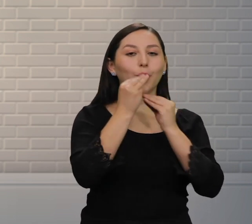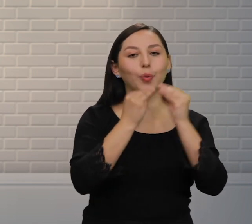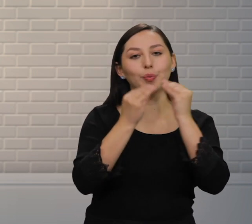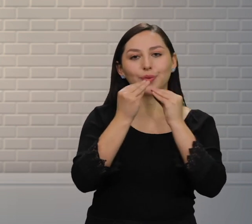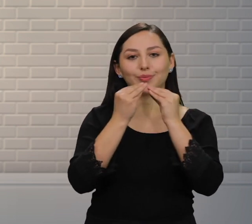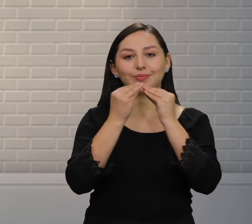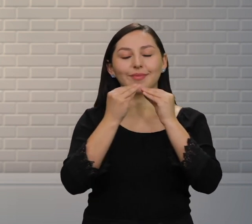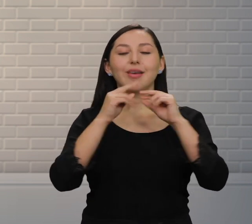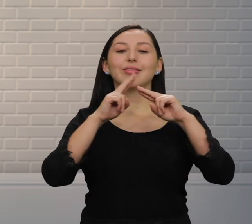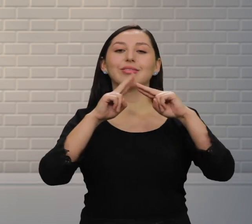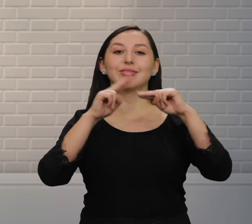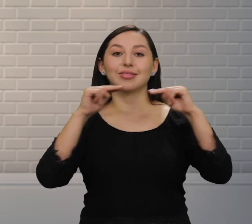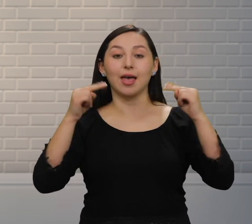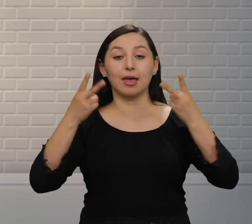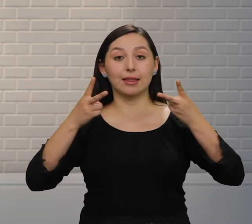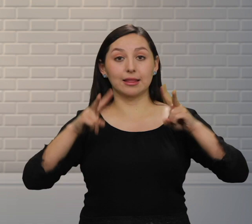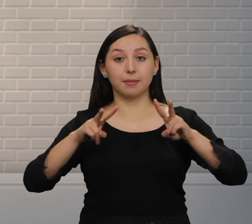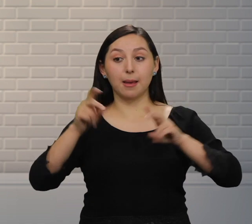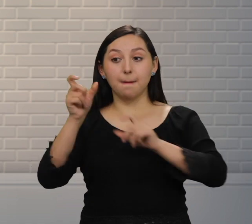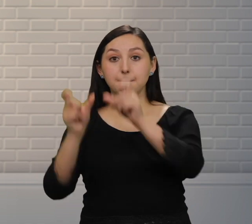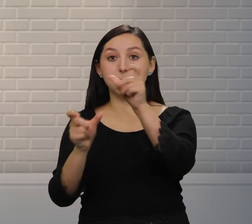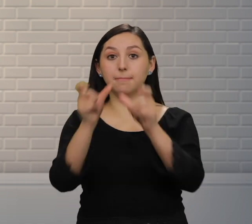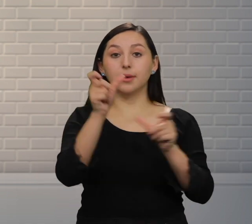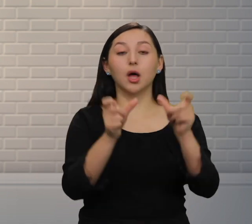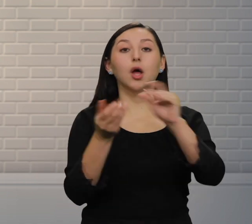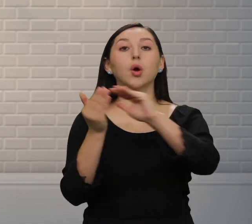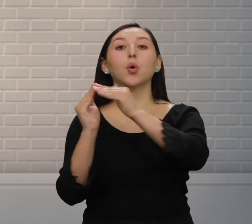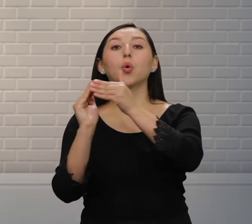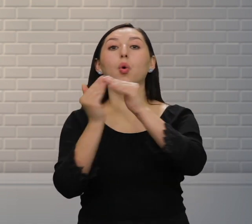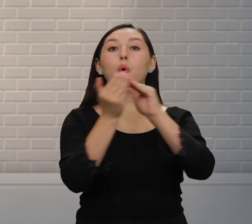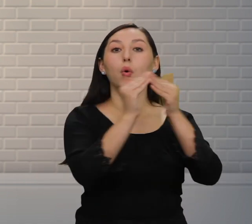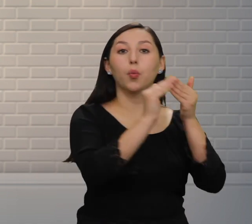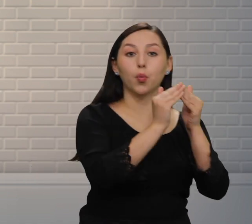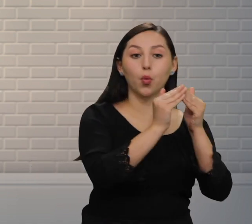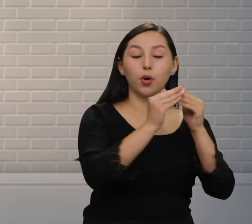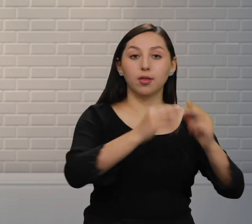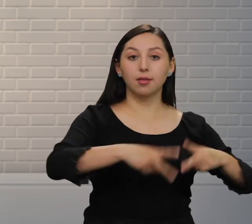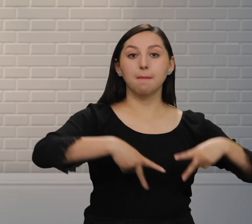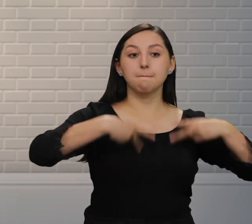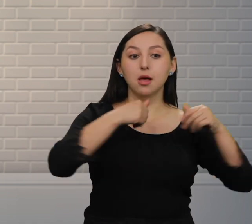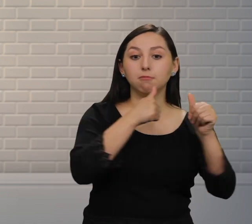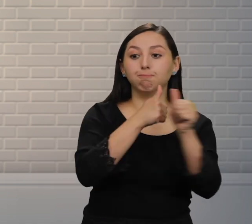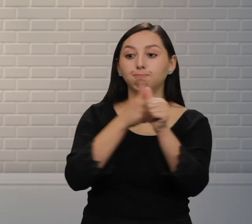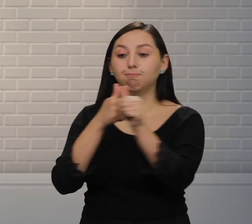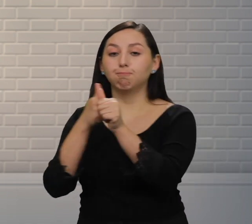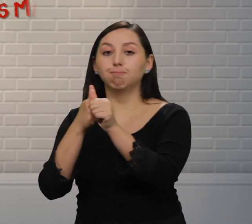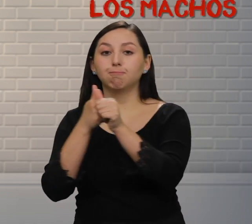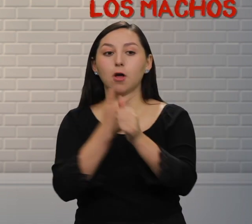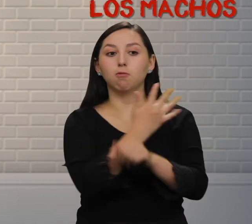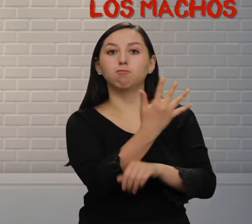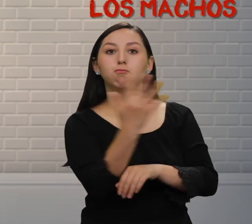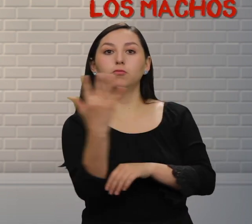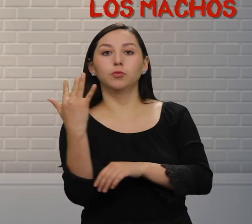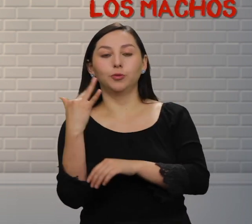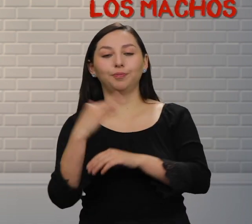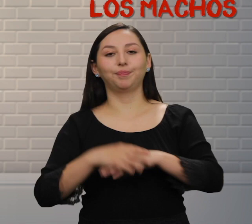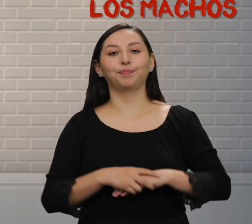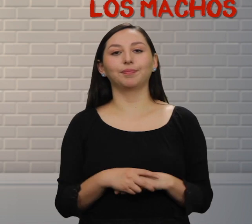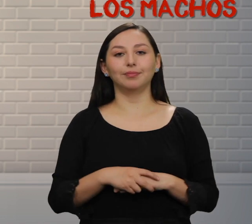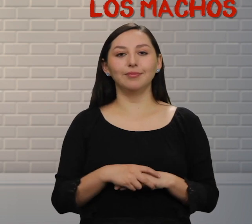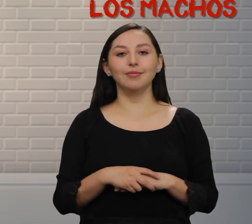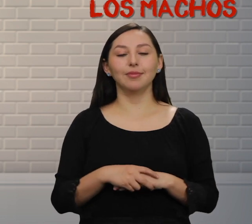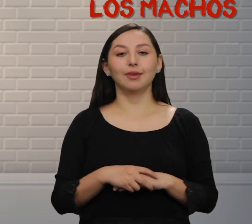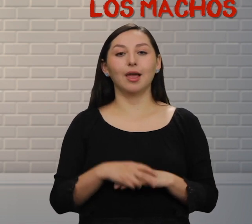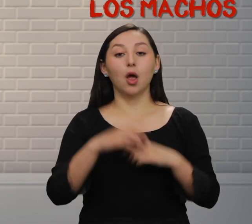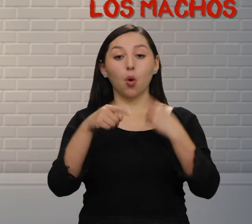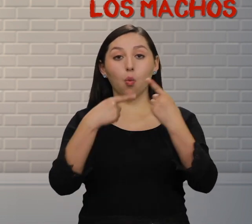dato es que las comunidades que viven cerca de los manglares se alimentan de él Y este dato es súper loco Solo extraen